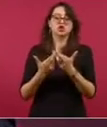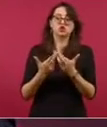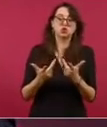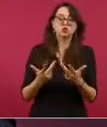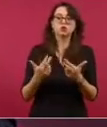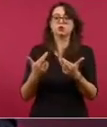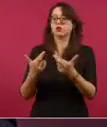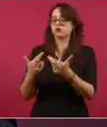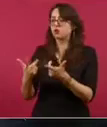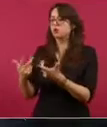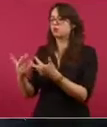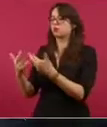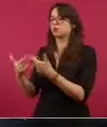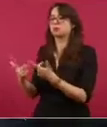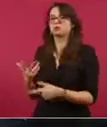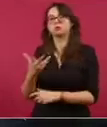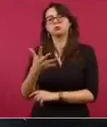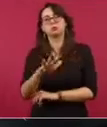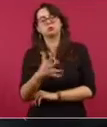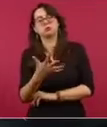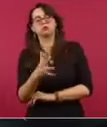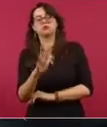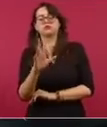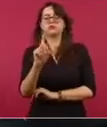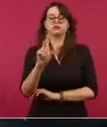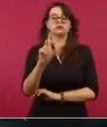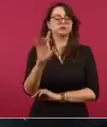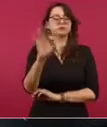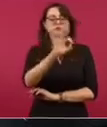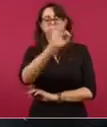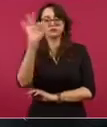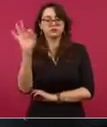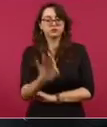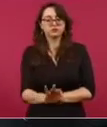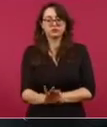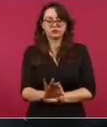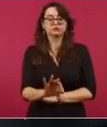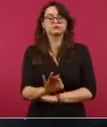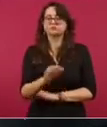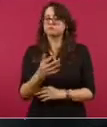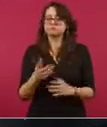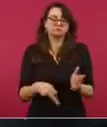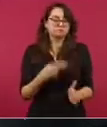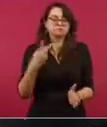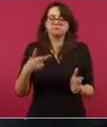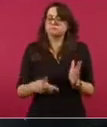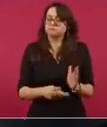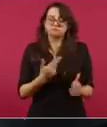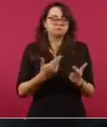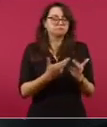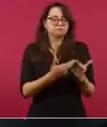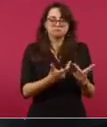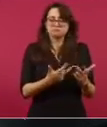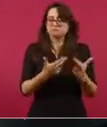de fuga. Si se invirtiera constantemente